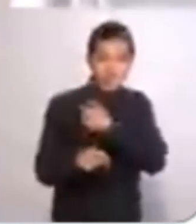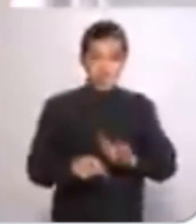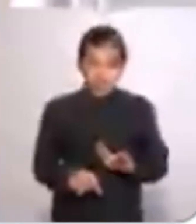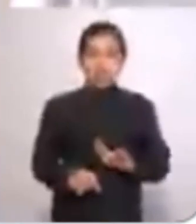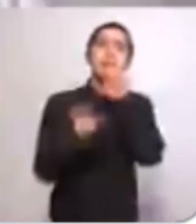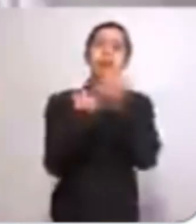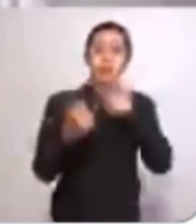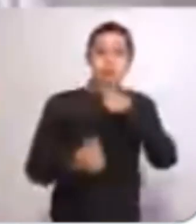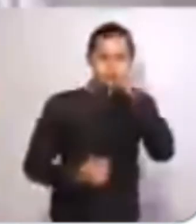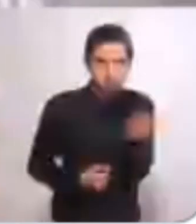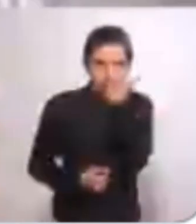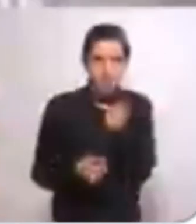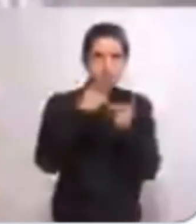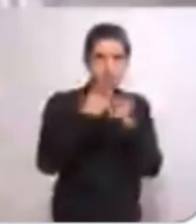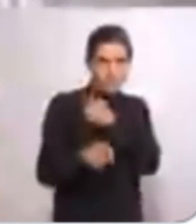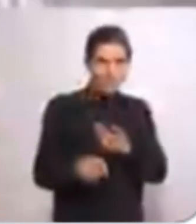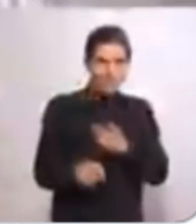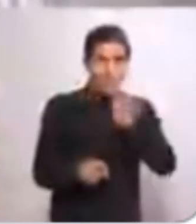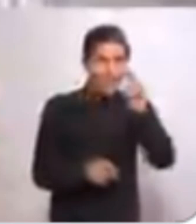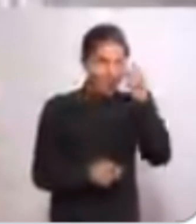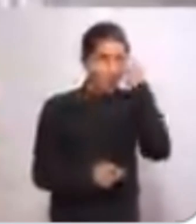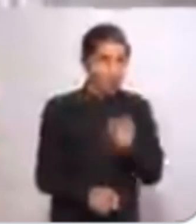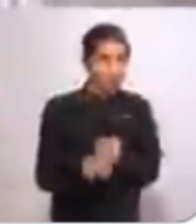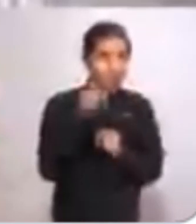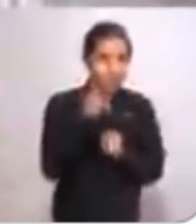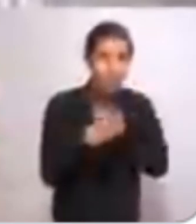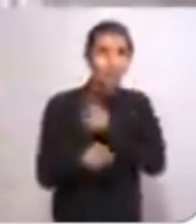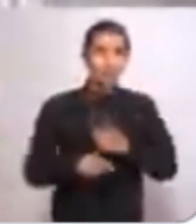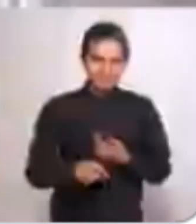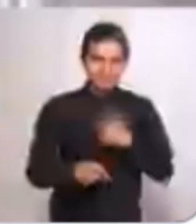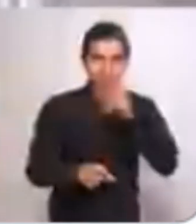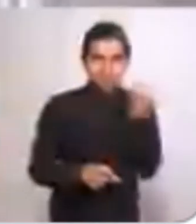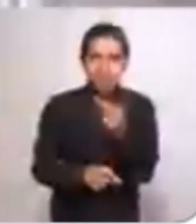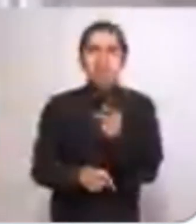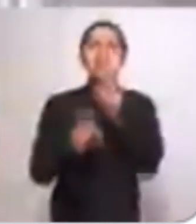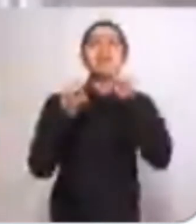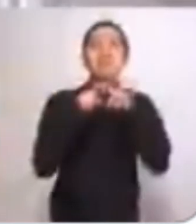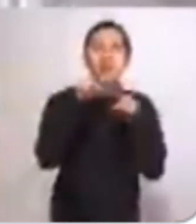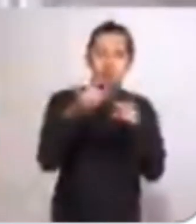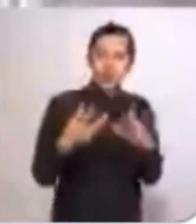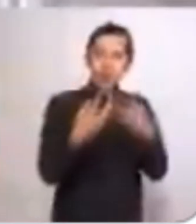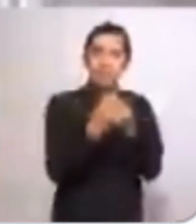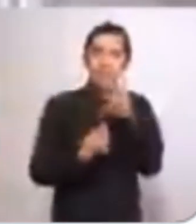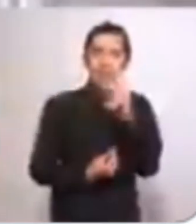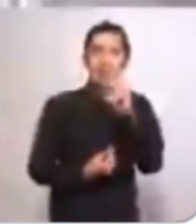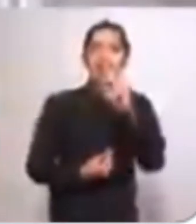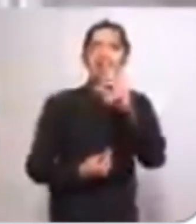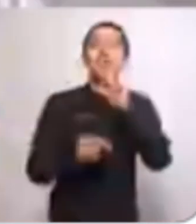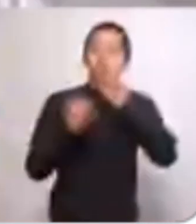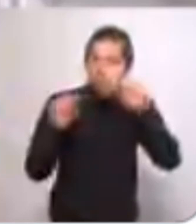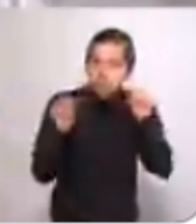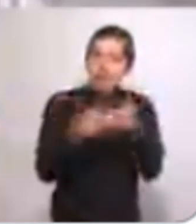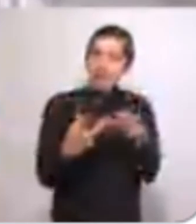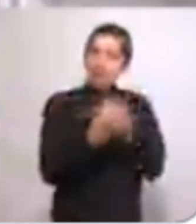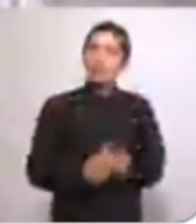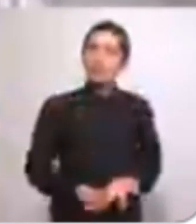por Donald Trump. Y quiero preguntarle, presidente, y le recuerdo que usted también militó y fue militante